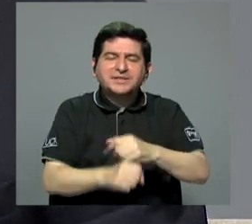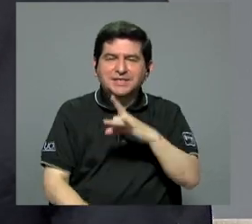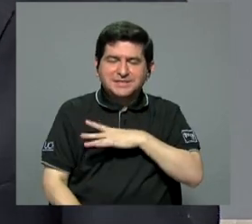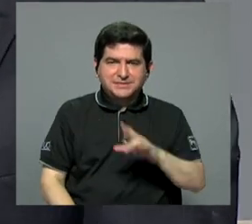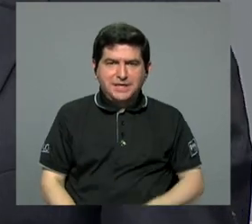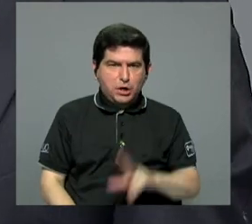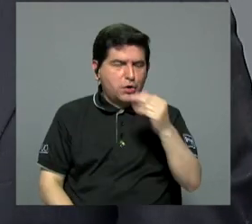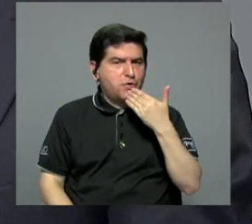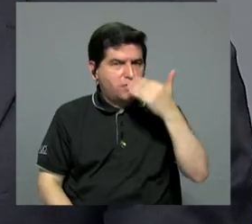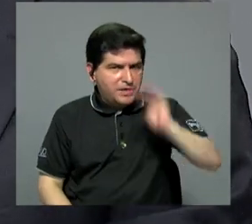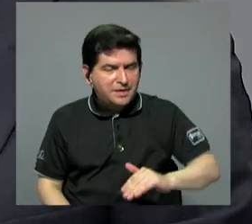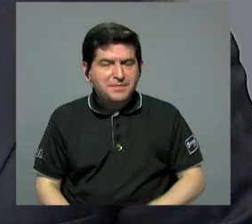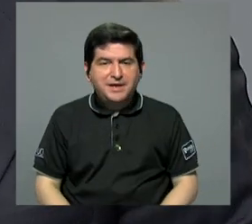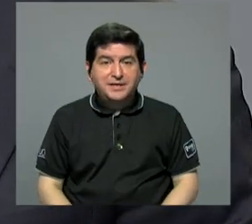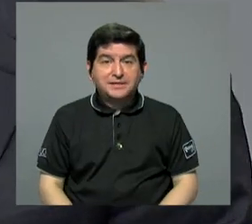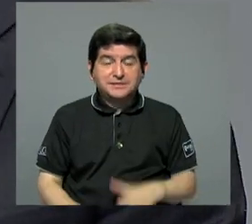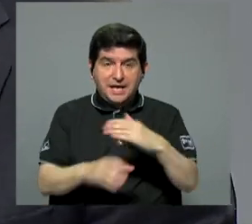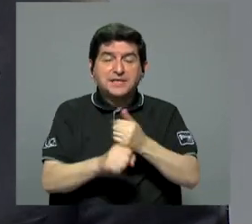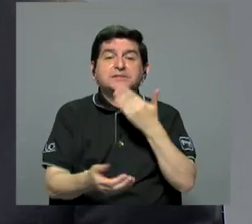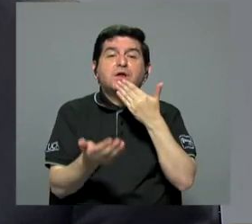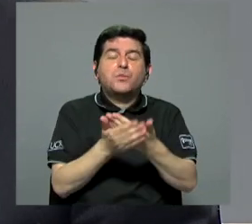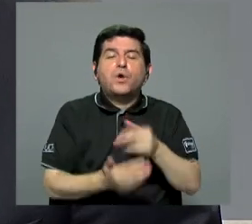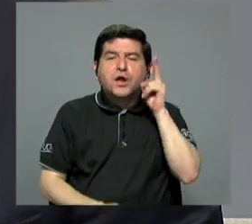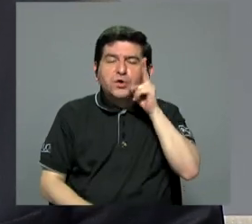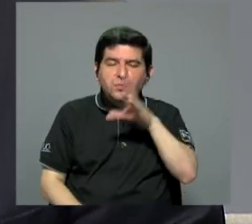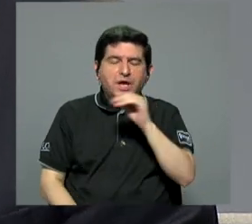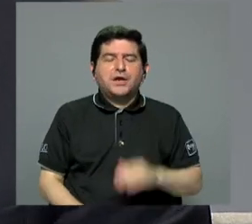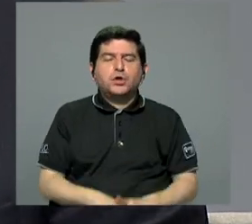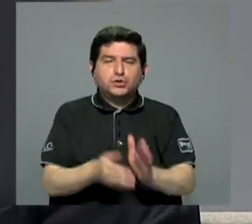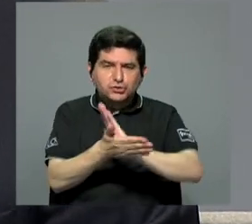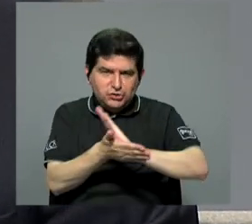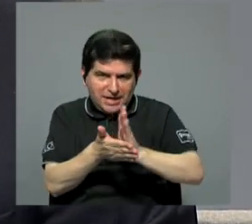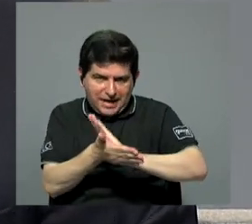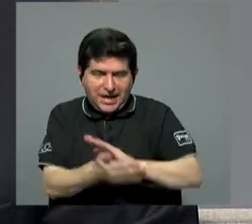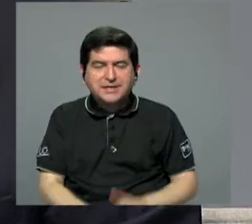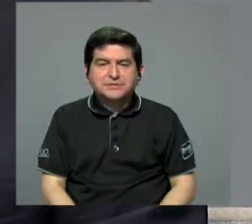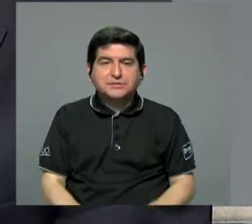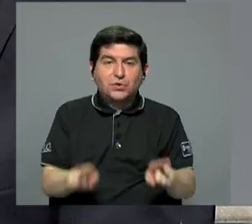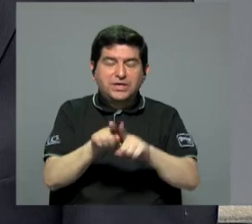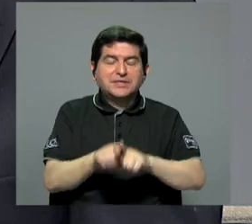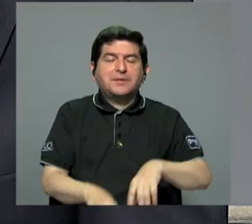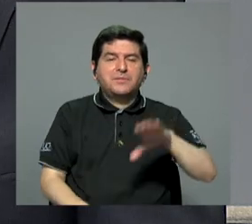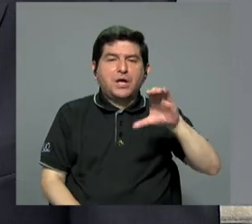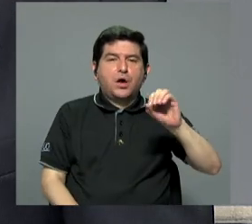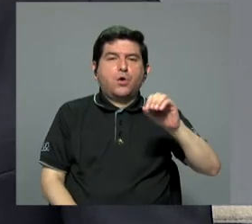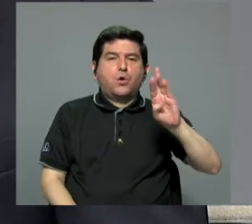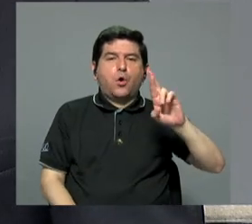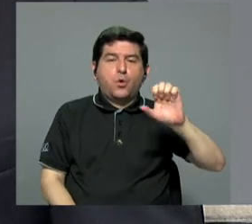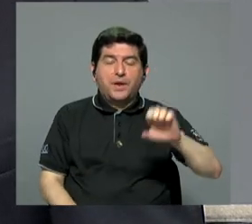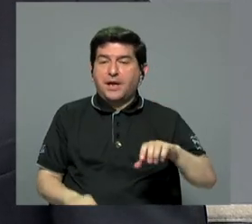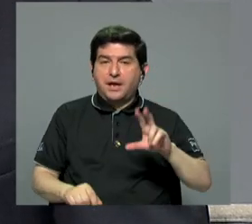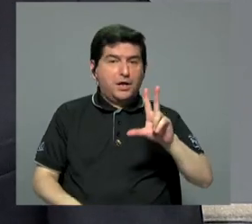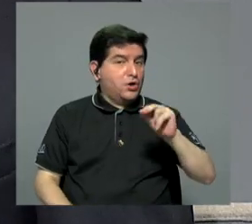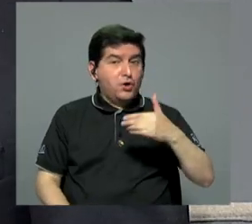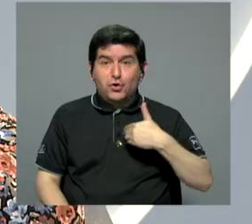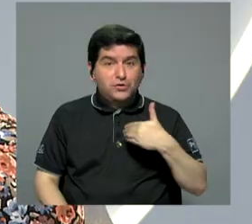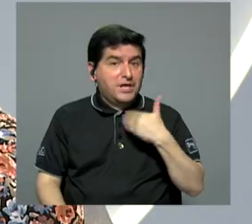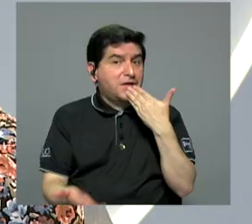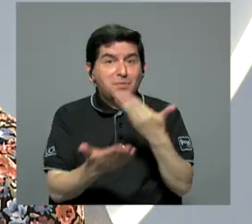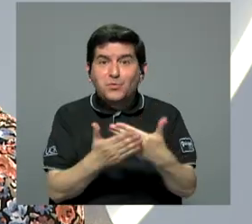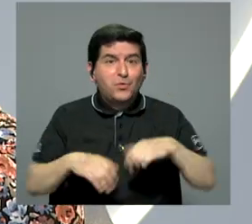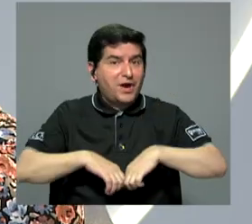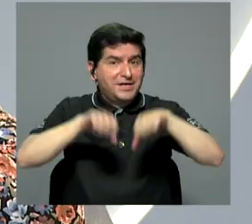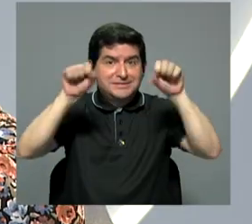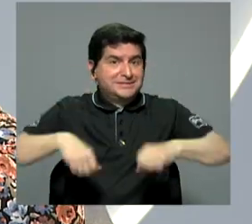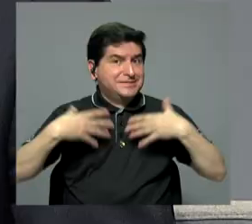de las cosas malas. Chile, aparte que hacen muy buenos vinos y muy buenos quesos y tienen muy buen cobre. Pero no tienen buen sistema de salud. No sería el